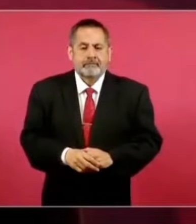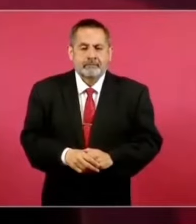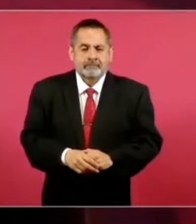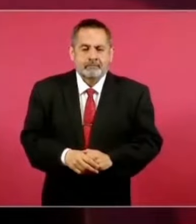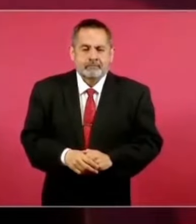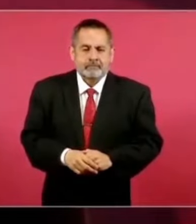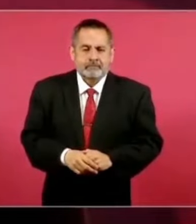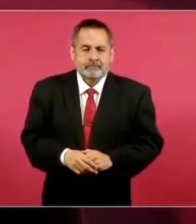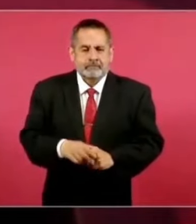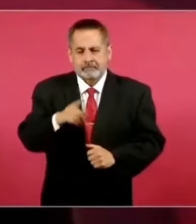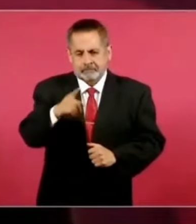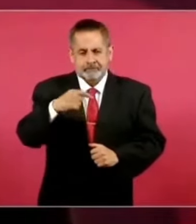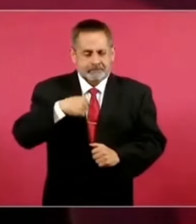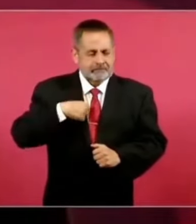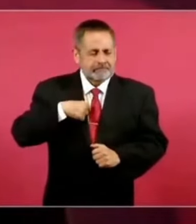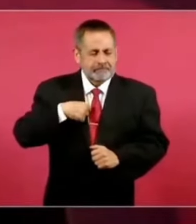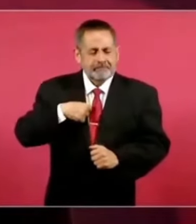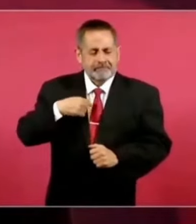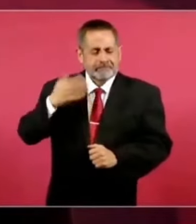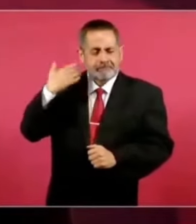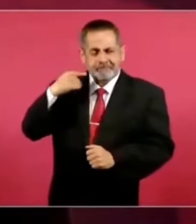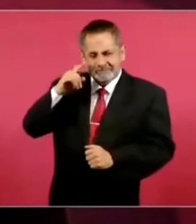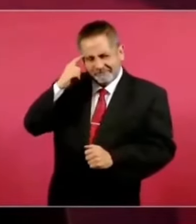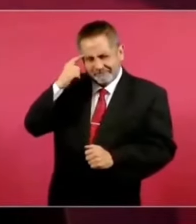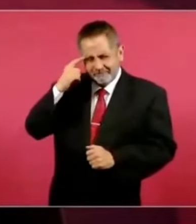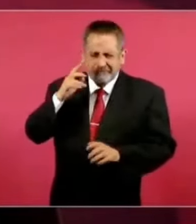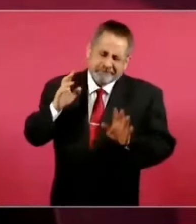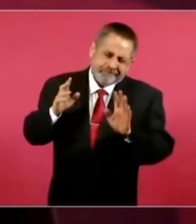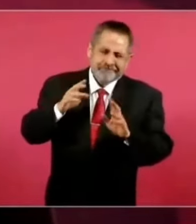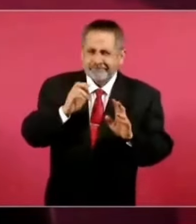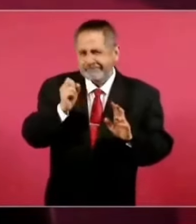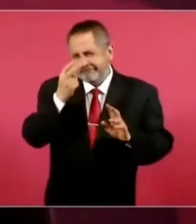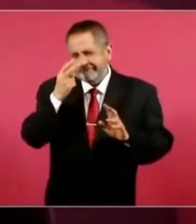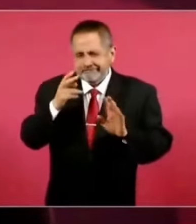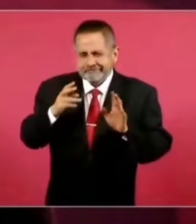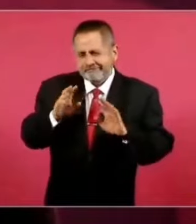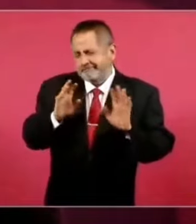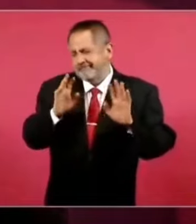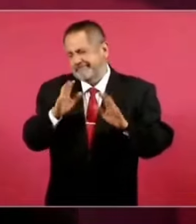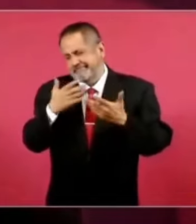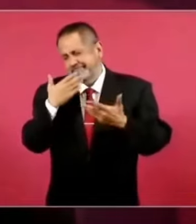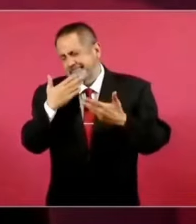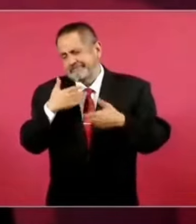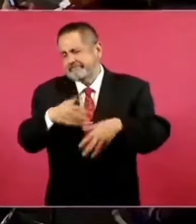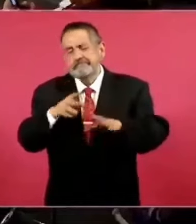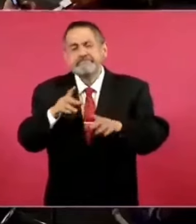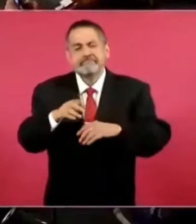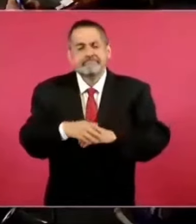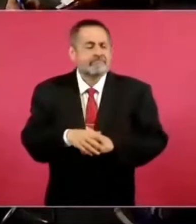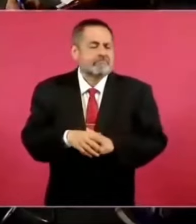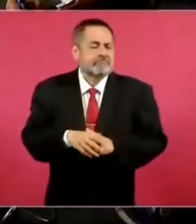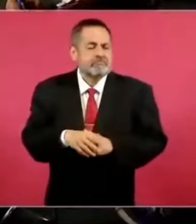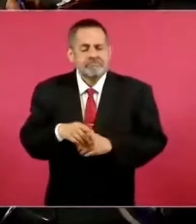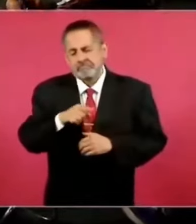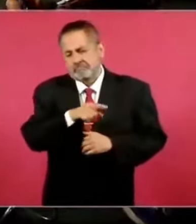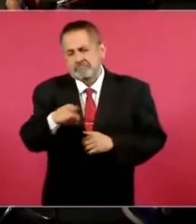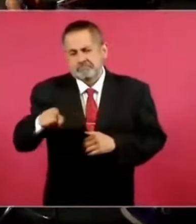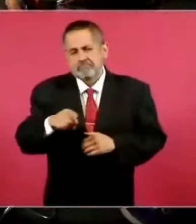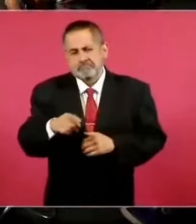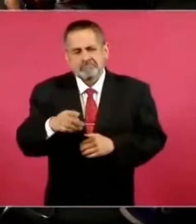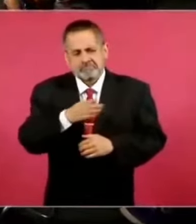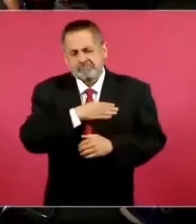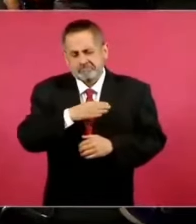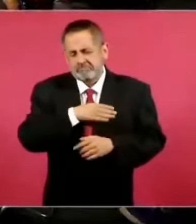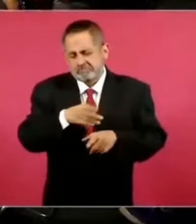Yo me enojé con los… en buen plan también, son además muy buenos, hasta el